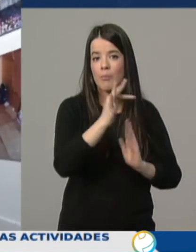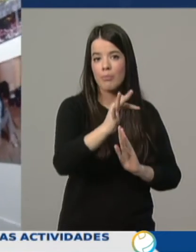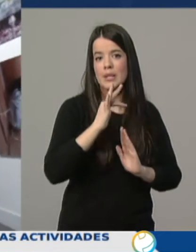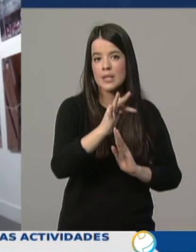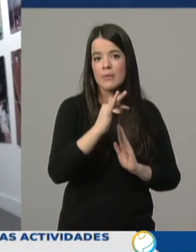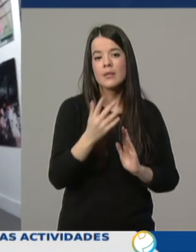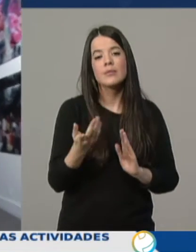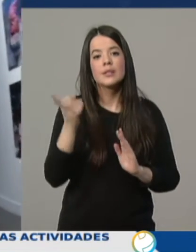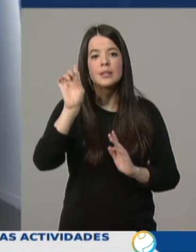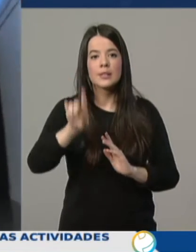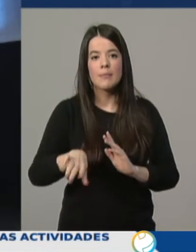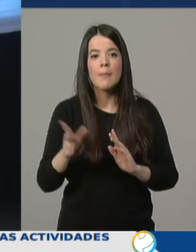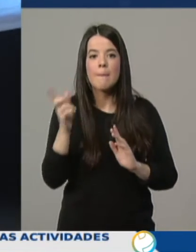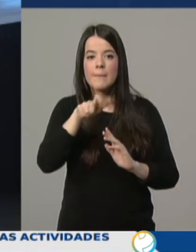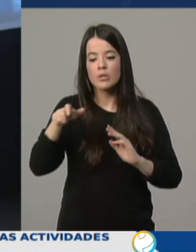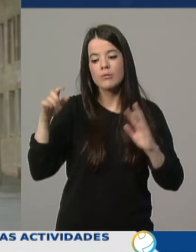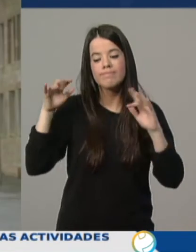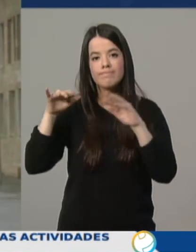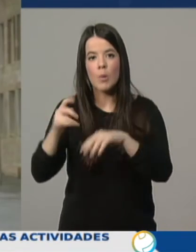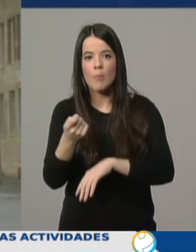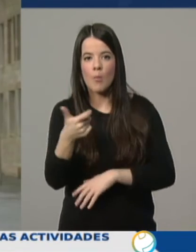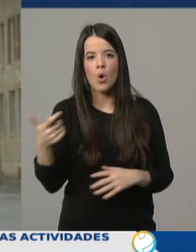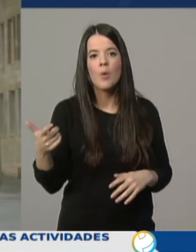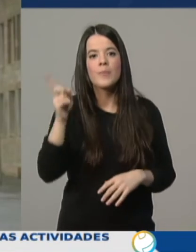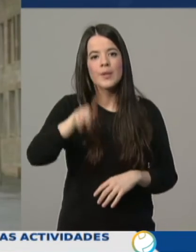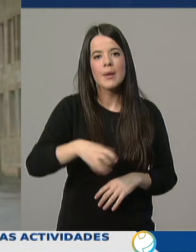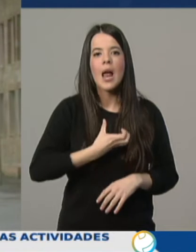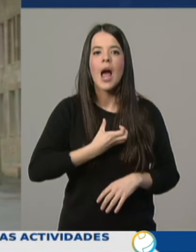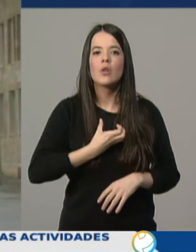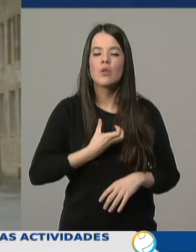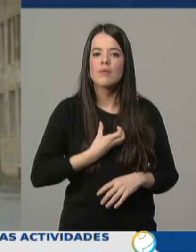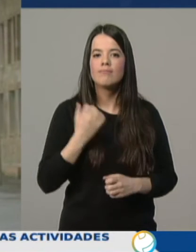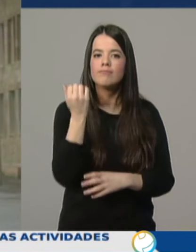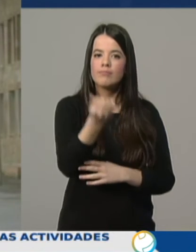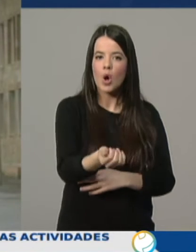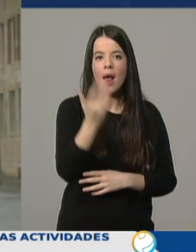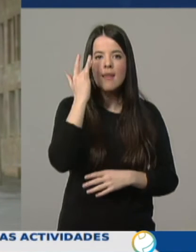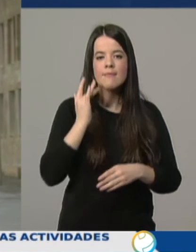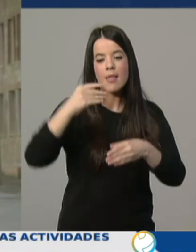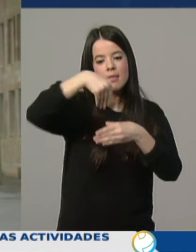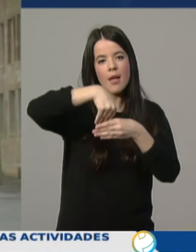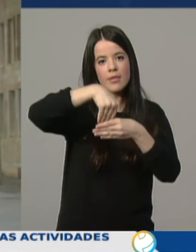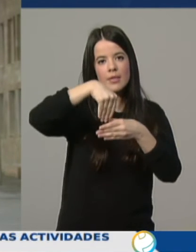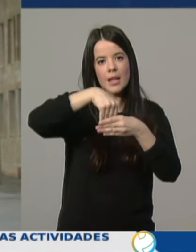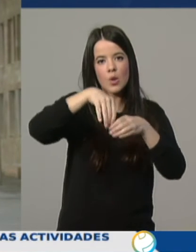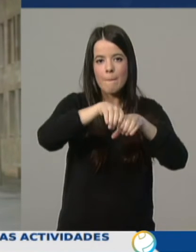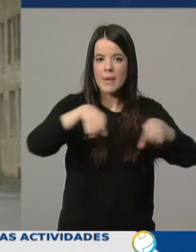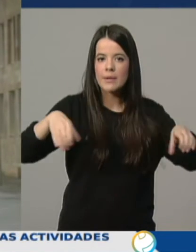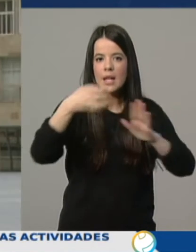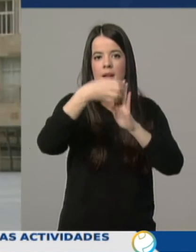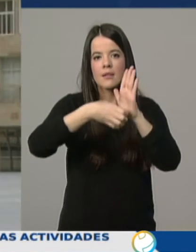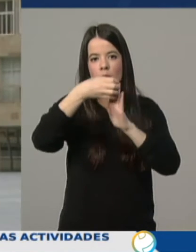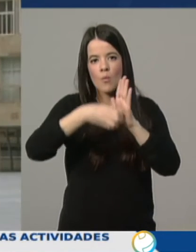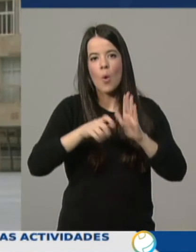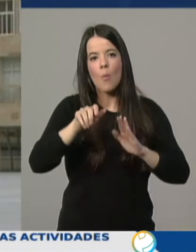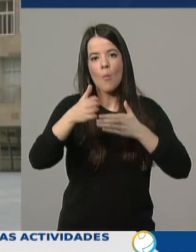programación con restricciones de aforo. También el Ayuntamiento ha intensificado y reforzado la limpieza en el edificio, barandillas, ascensores, pomos